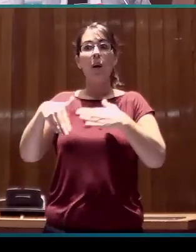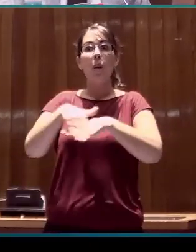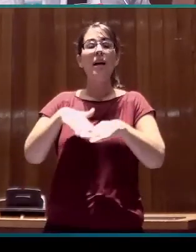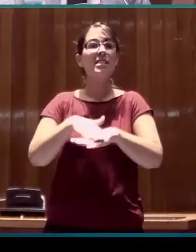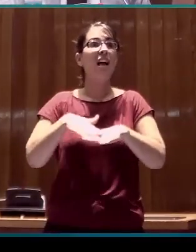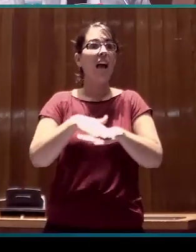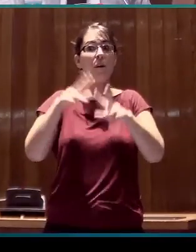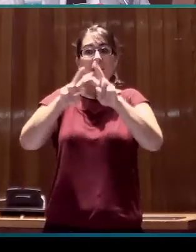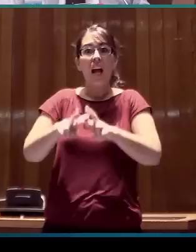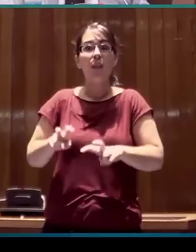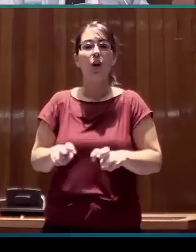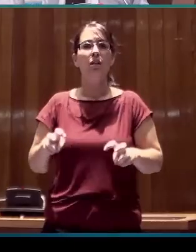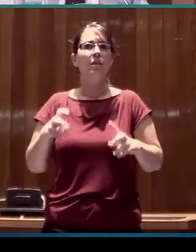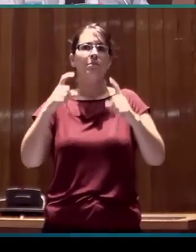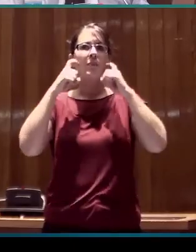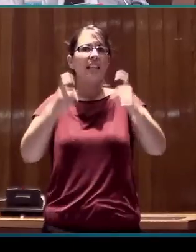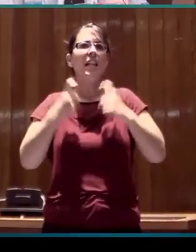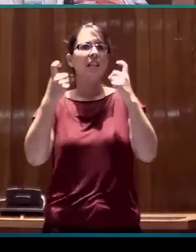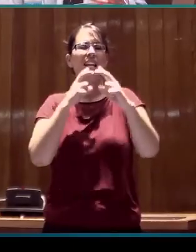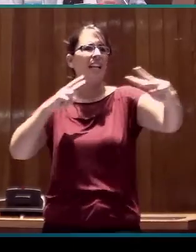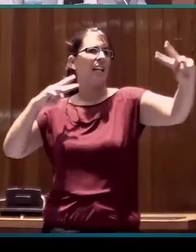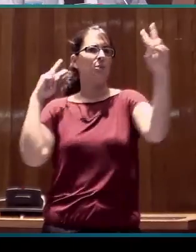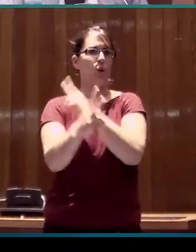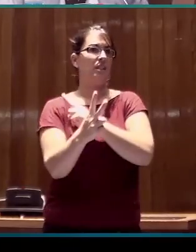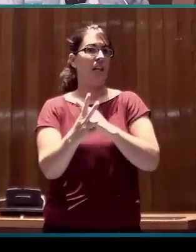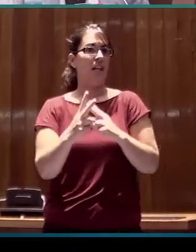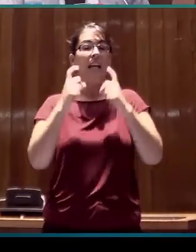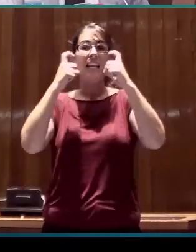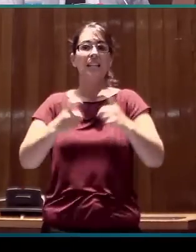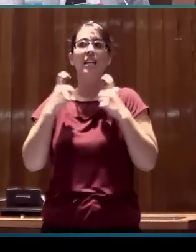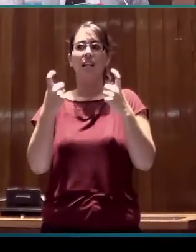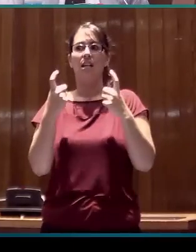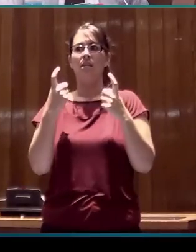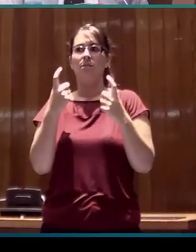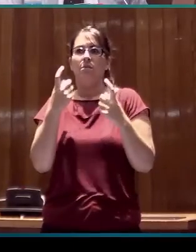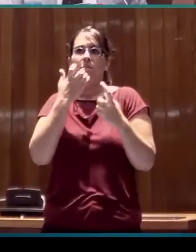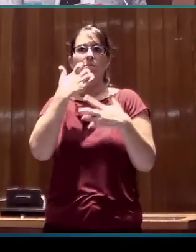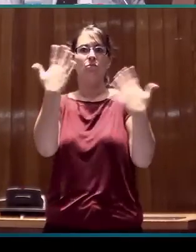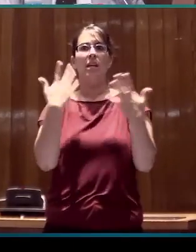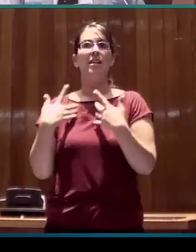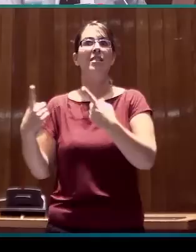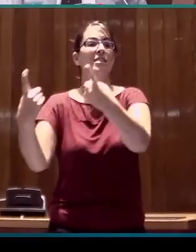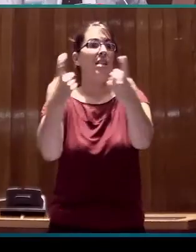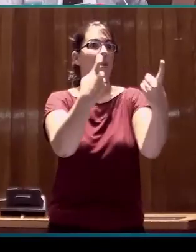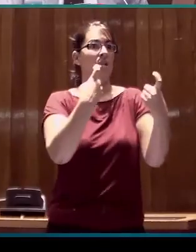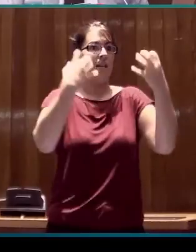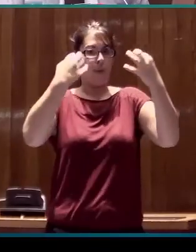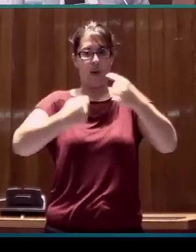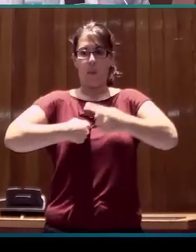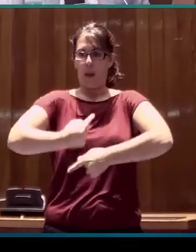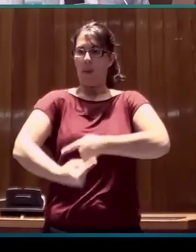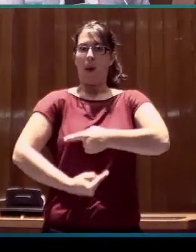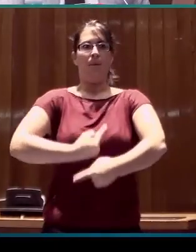La investigación básica intenta dar respuesta y apoyar a necesidades aplicadas del día a día